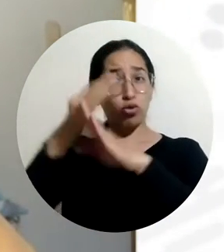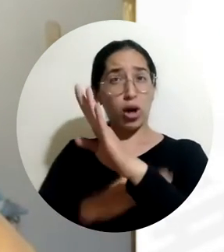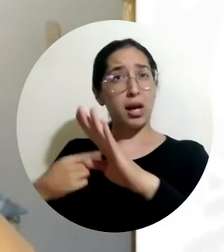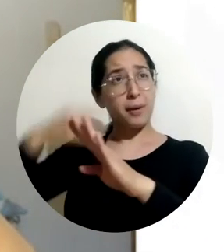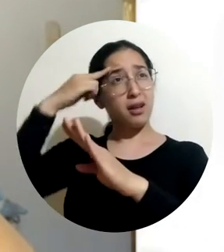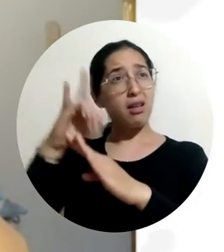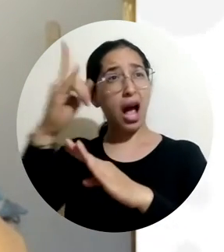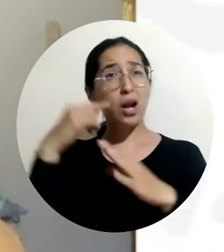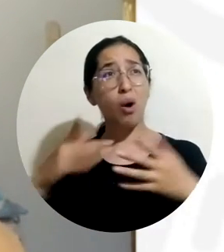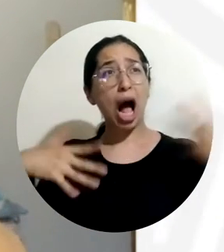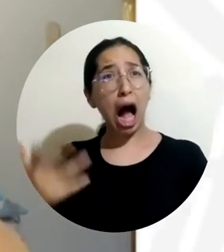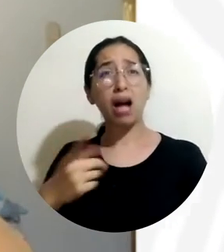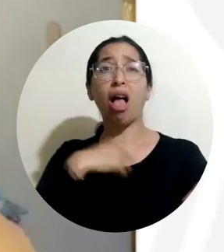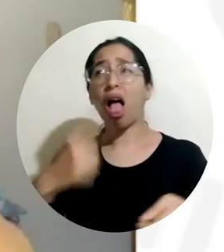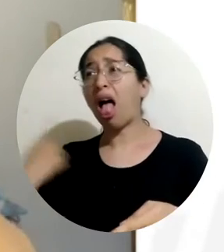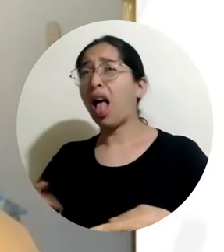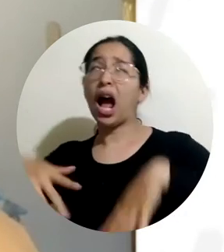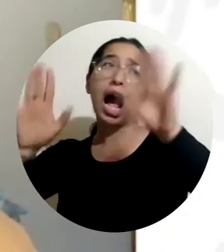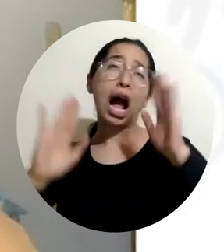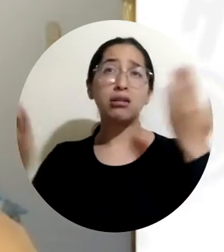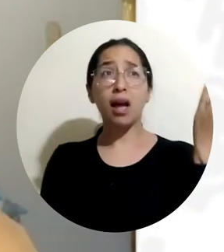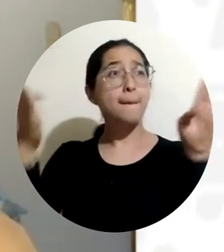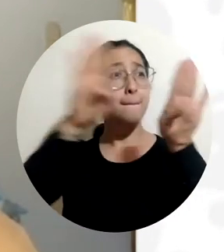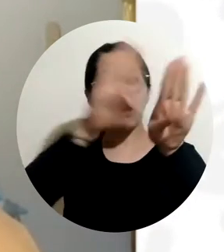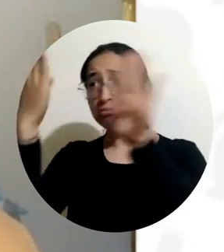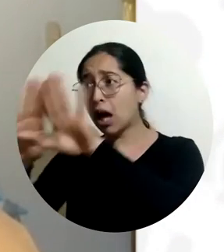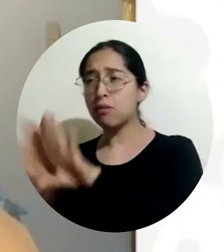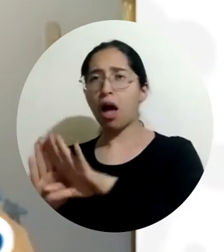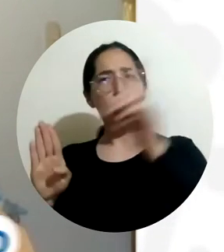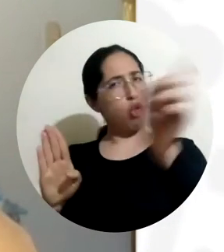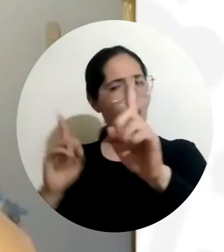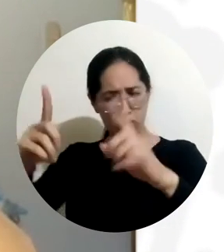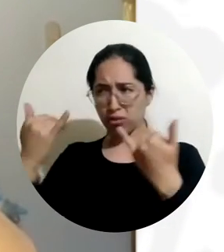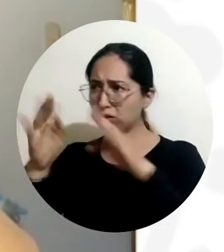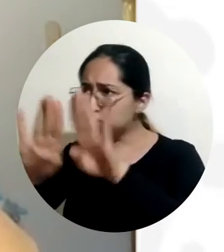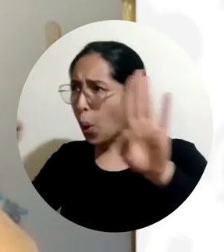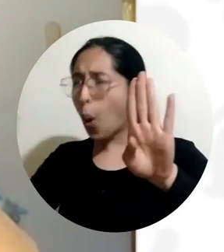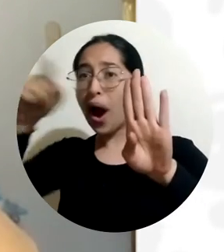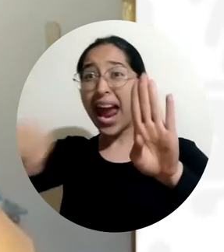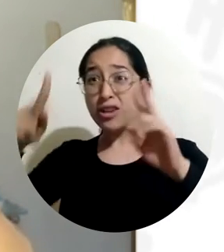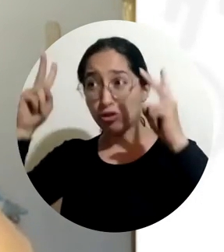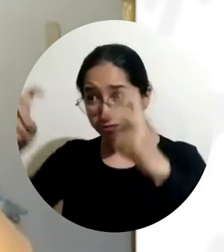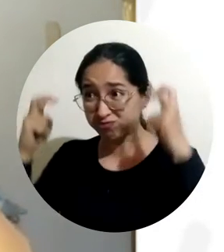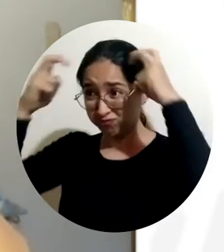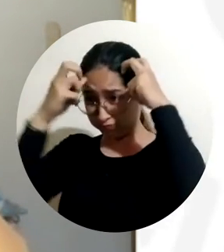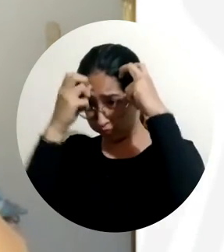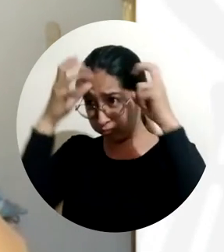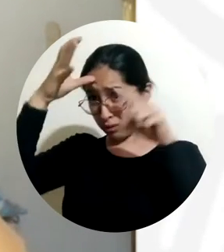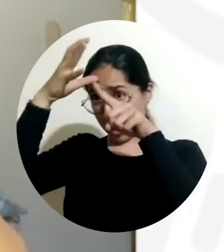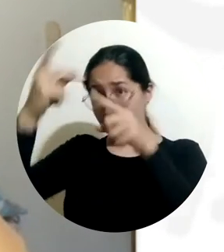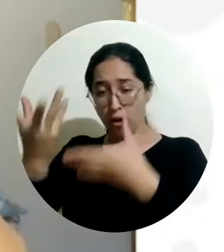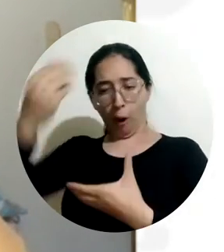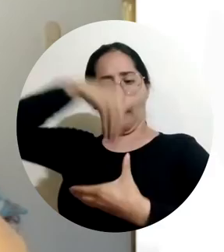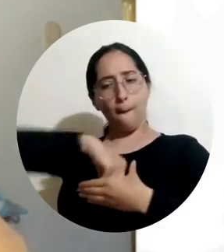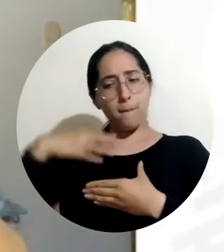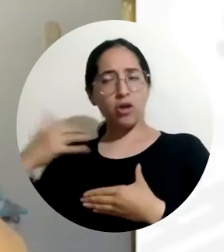estaban cerradas. Esto es como un revivir, ¿sabes? Yo siempre he dicho que el conocimiento es juventud y cada vez que uno